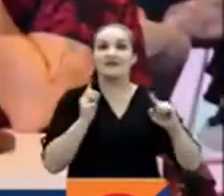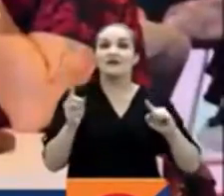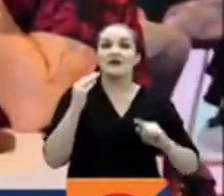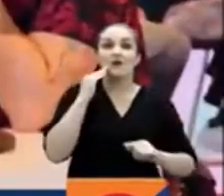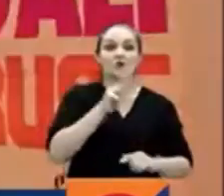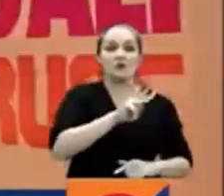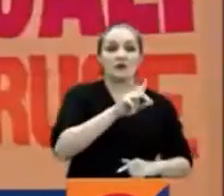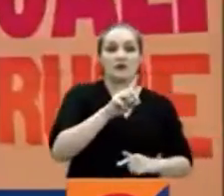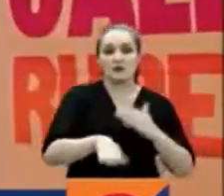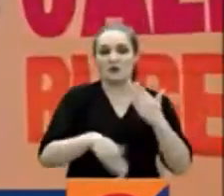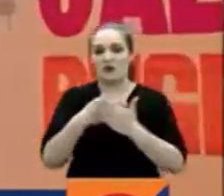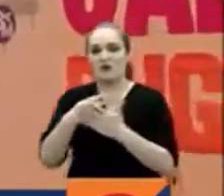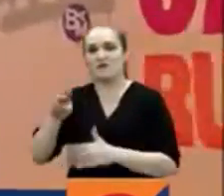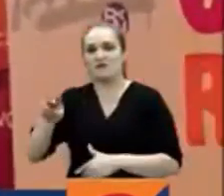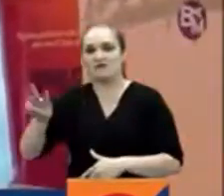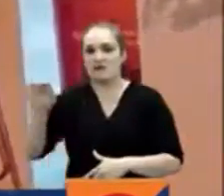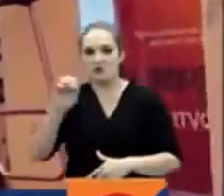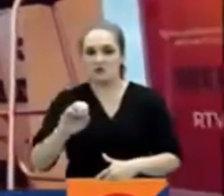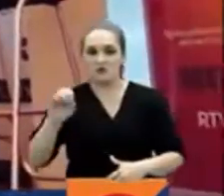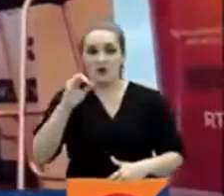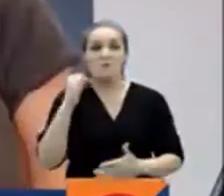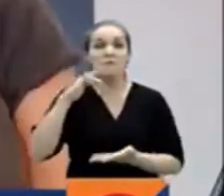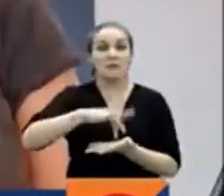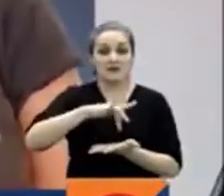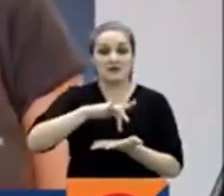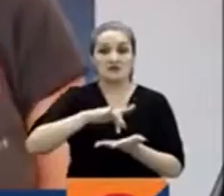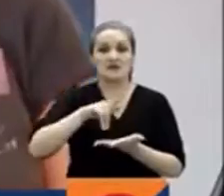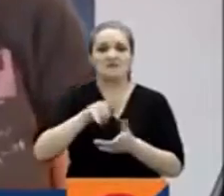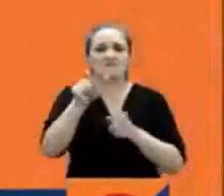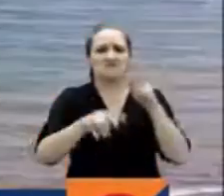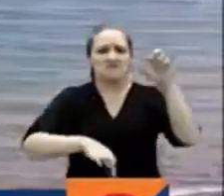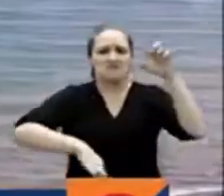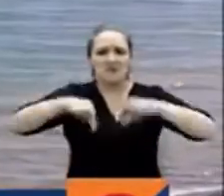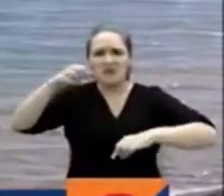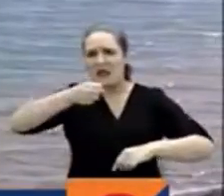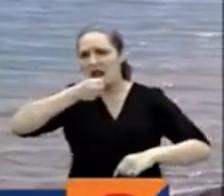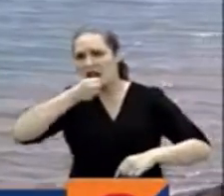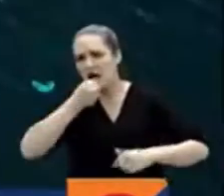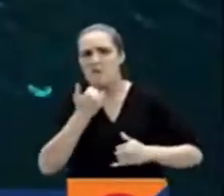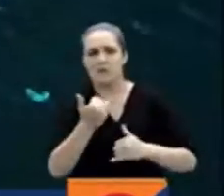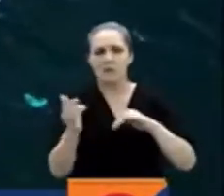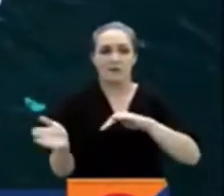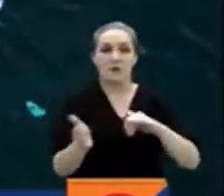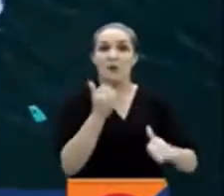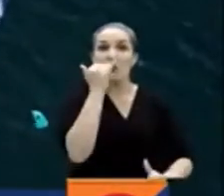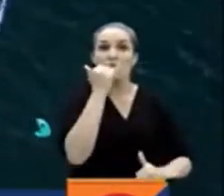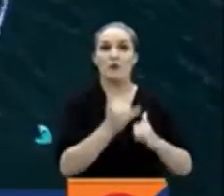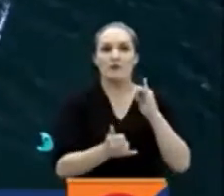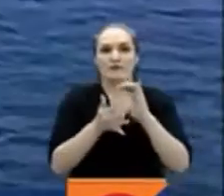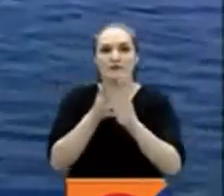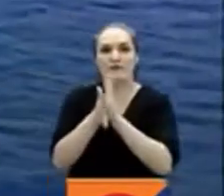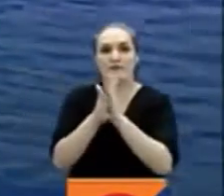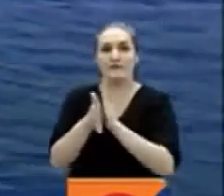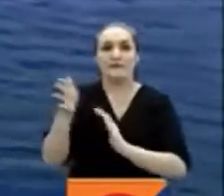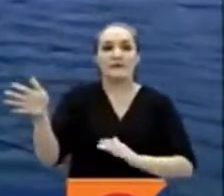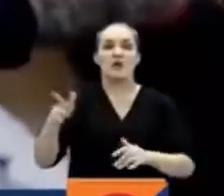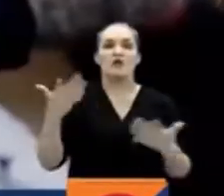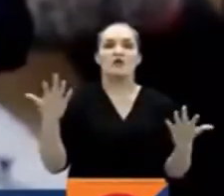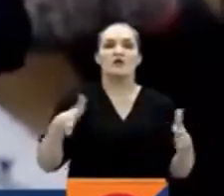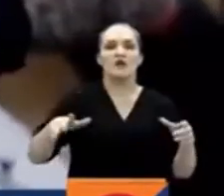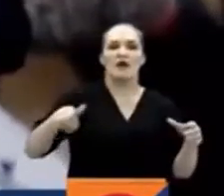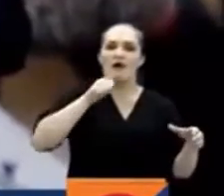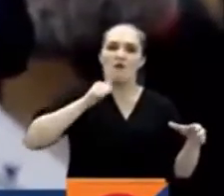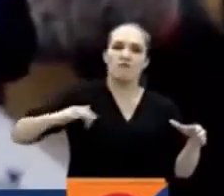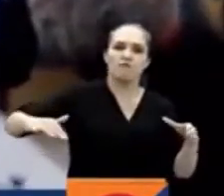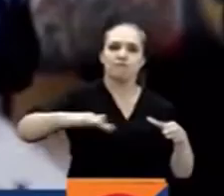se realizará de manera presencial y contará con la presencia de expertos en la materia. Para cerrar, en el Lago Calima, Valle del Cauca, se